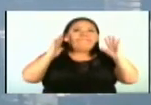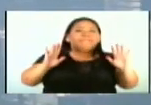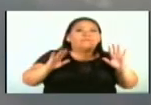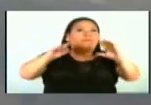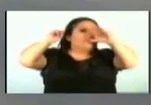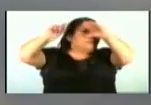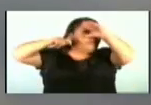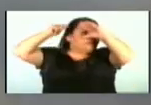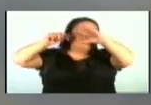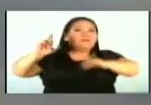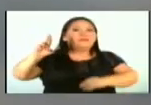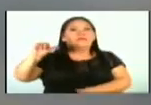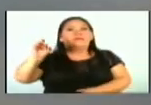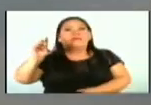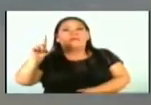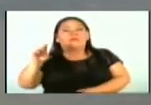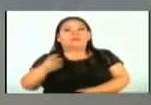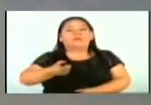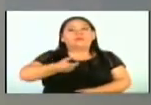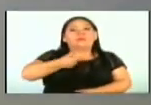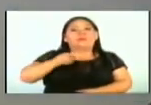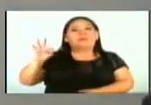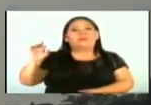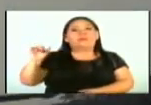imágenes de Ricardo Tobar, este es un reporte de Fernando Morales.